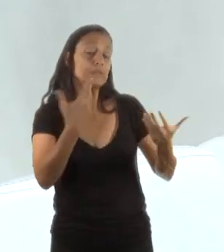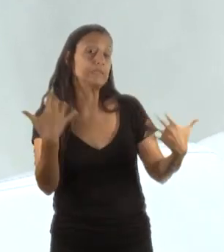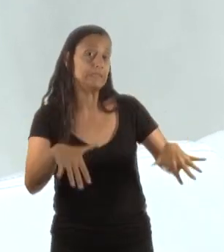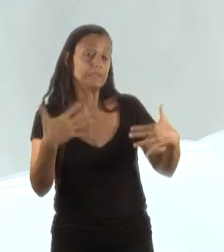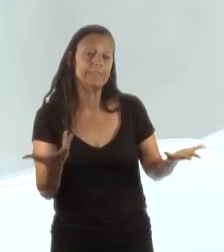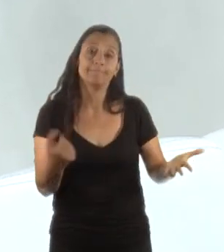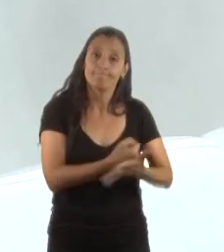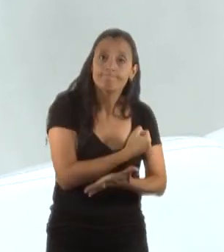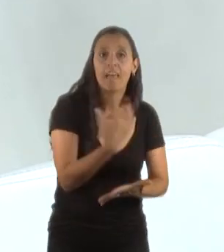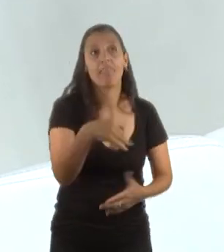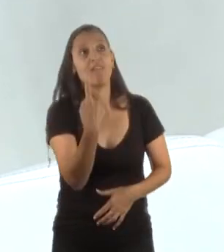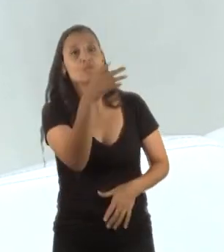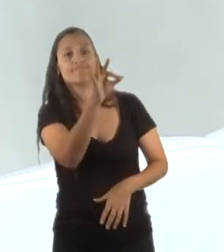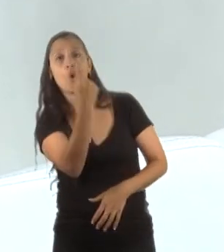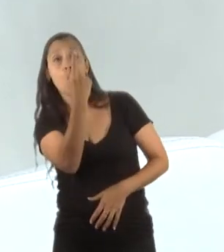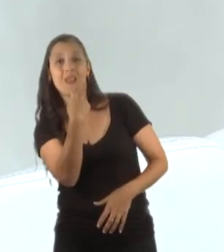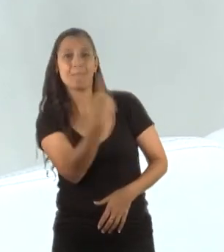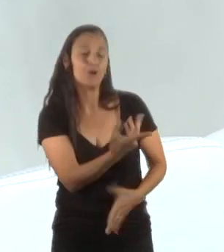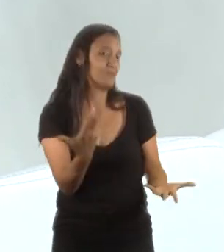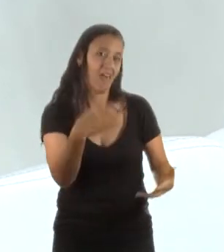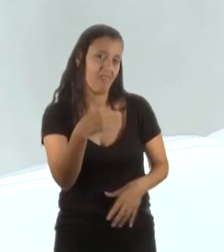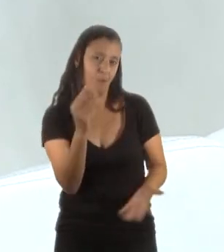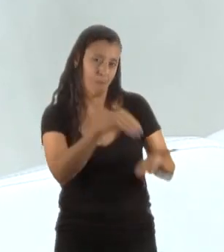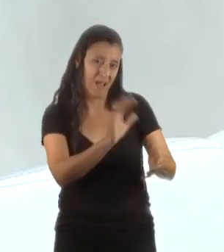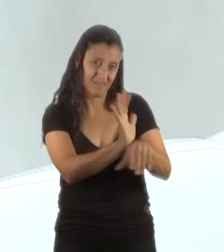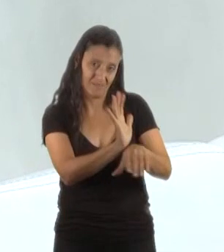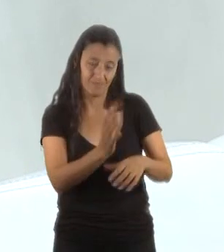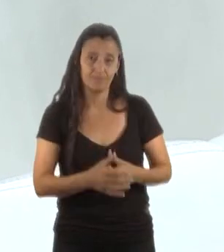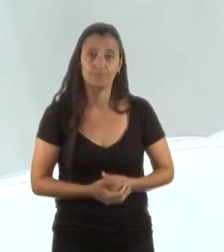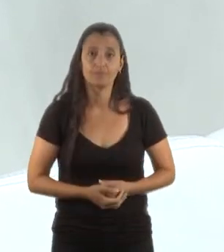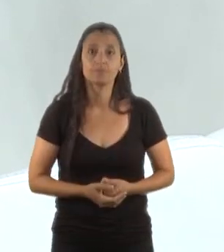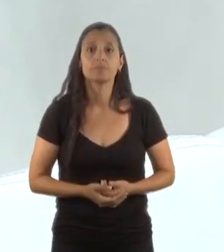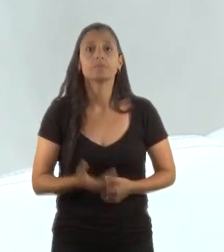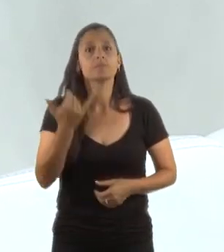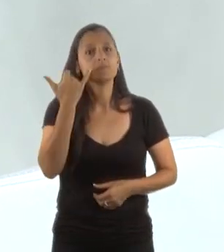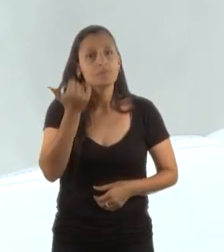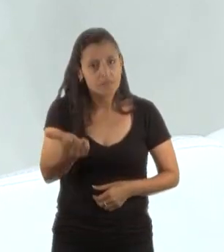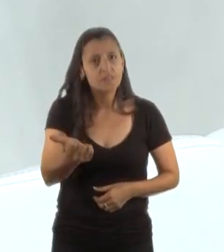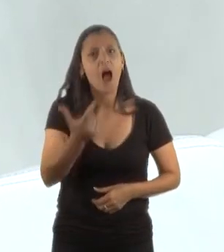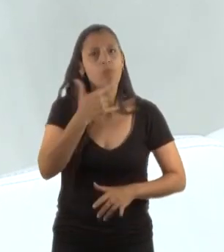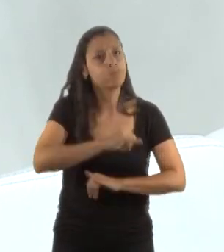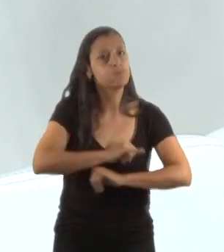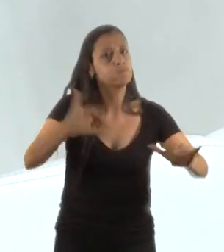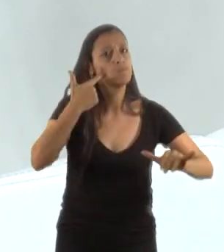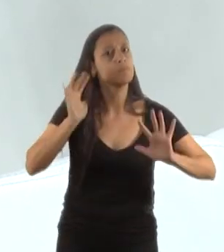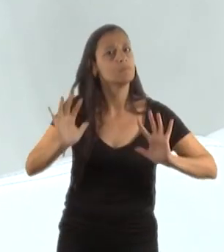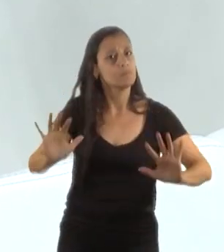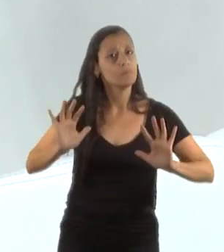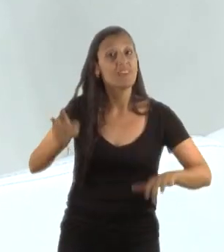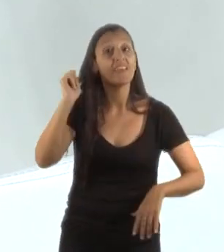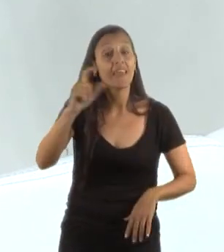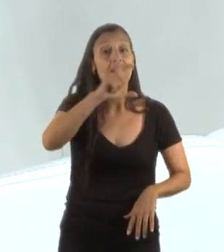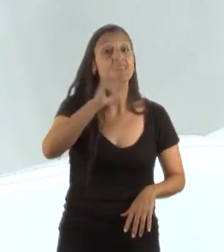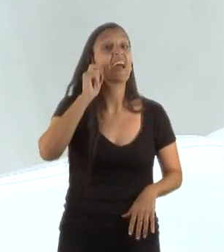lamentablemente voy a tener que extender más de una pregunta. Ya hubo una advertencia de parte de la